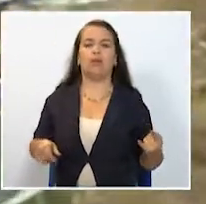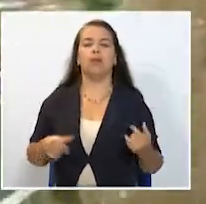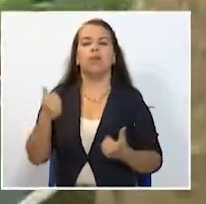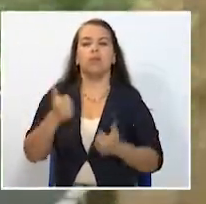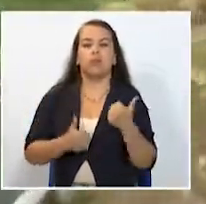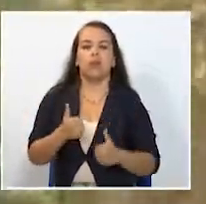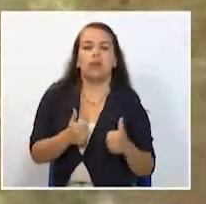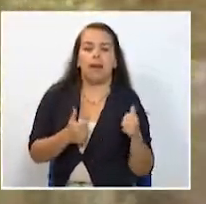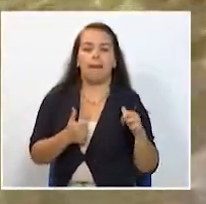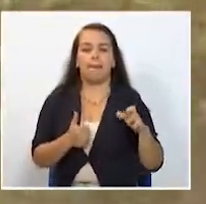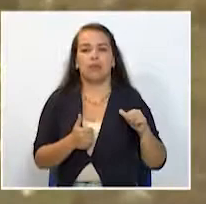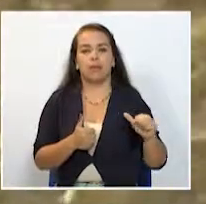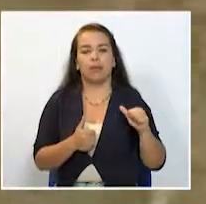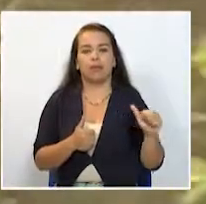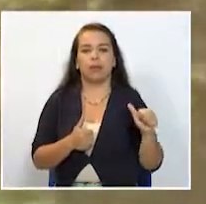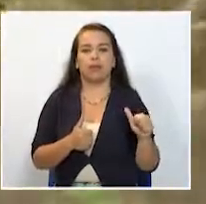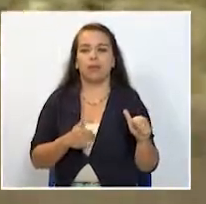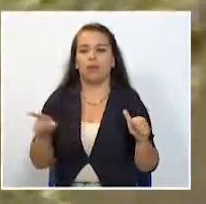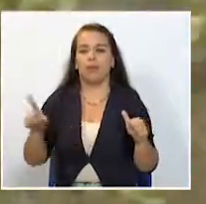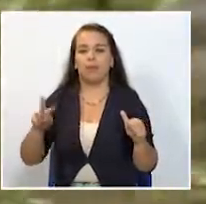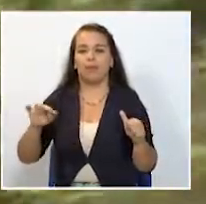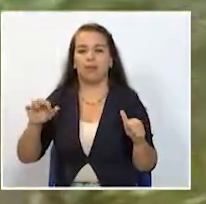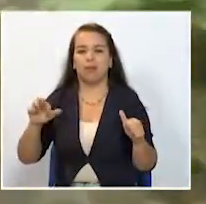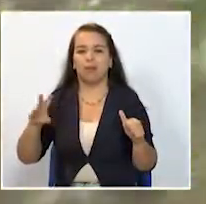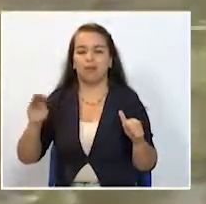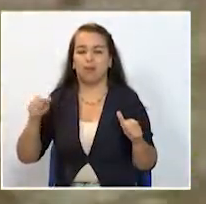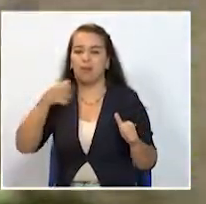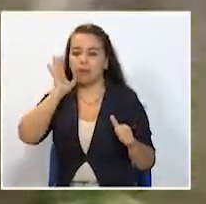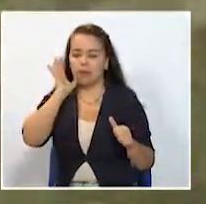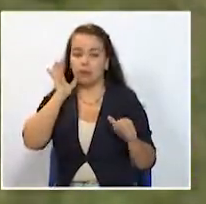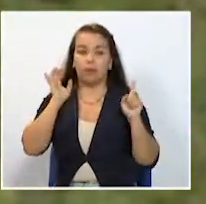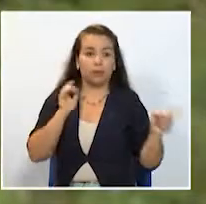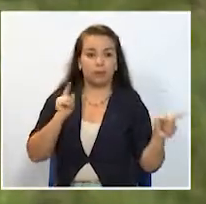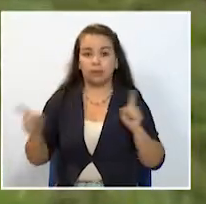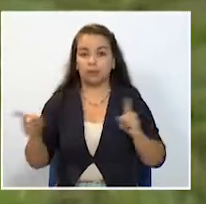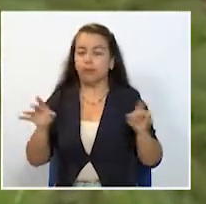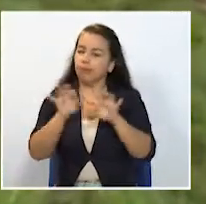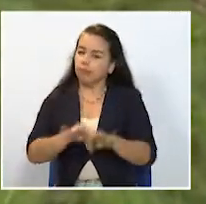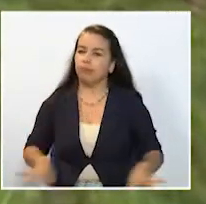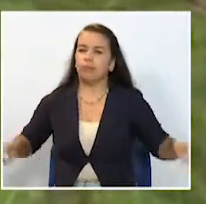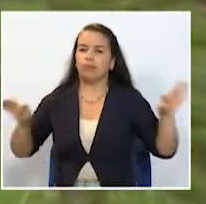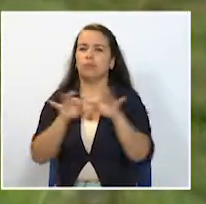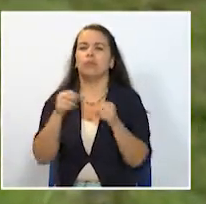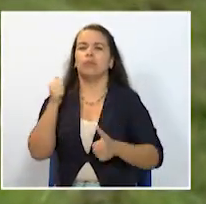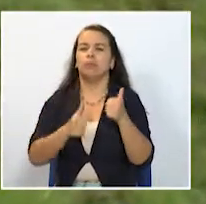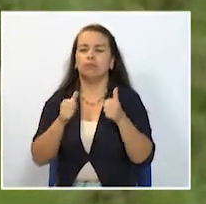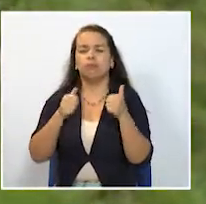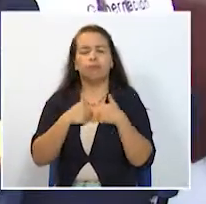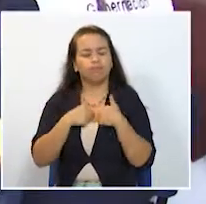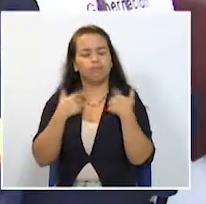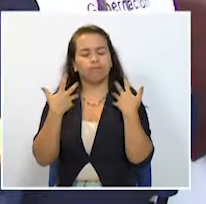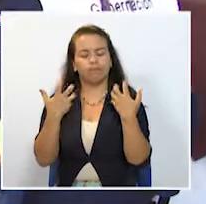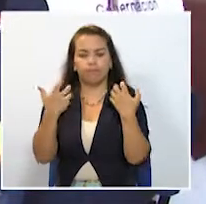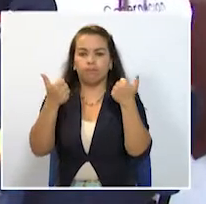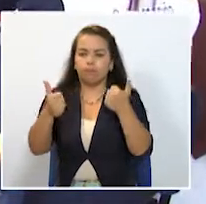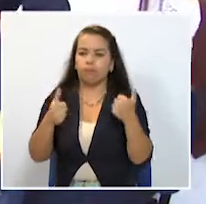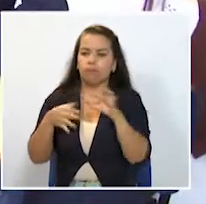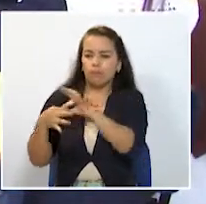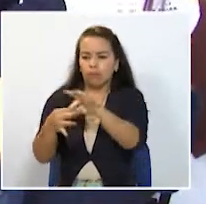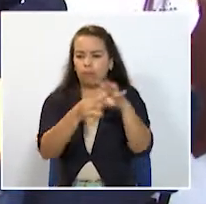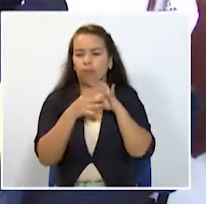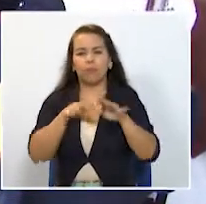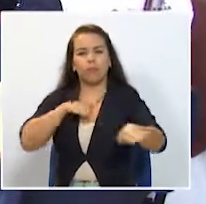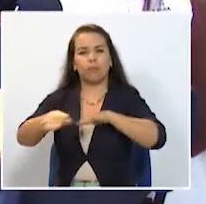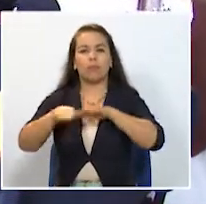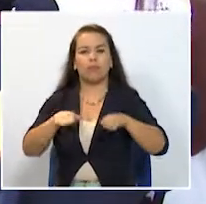Api en Rizalda que comunica con Viterba en Caldas. Por eso para el departamento de Rizalda es muy importante una alianza regional para